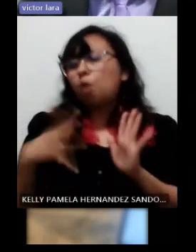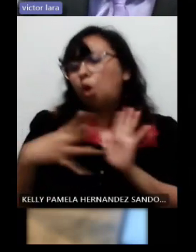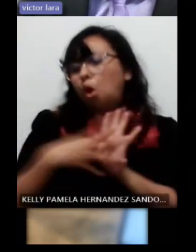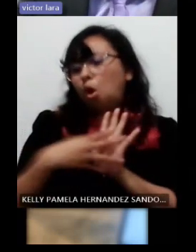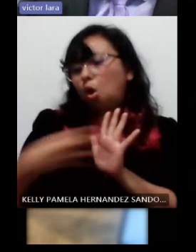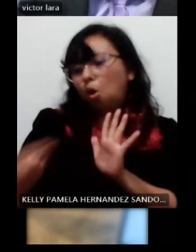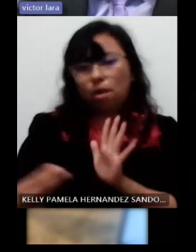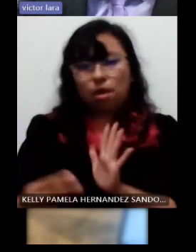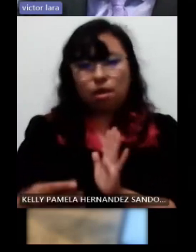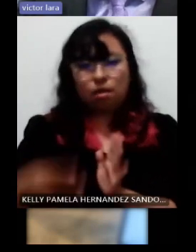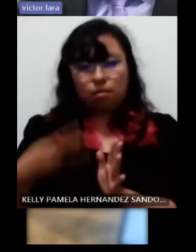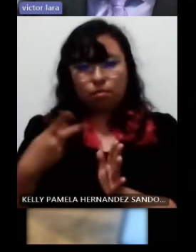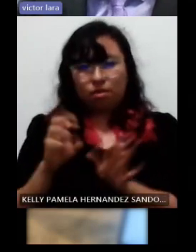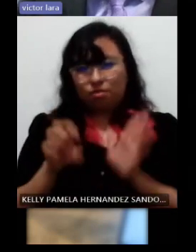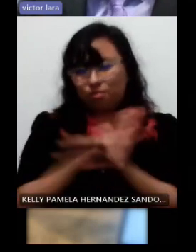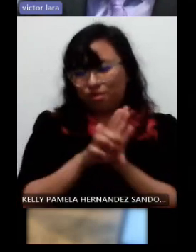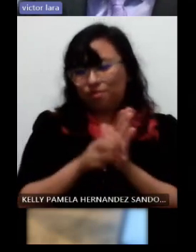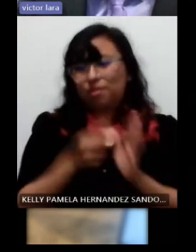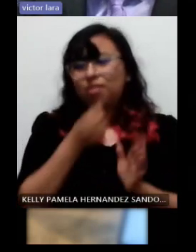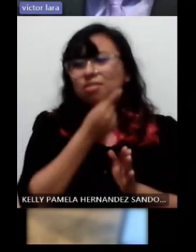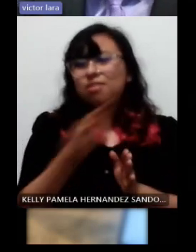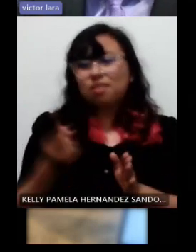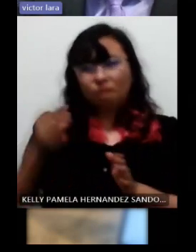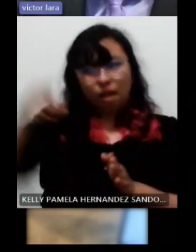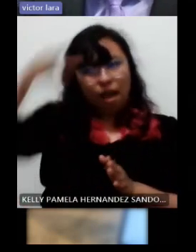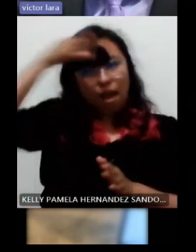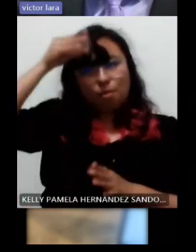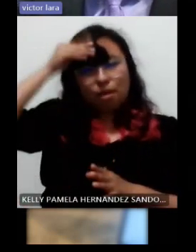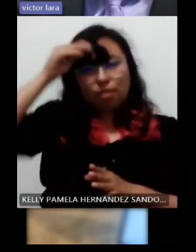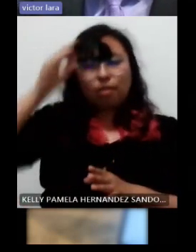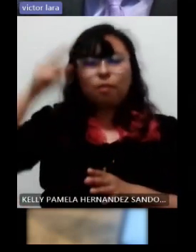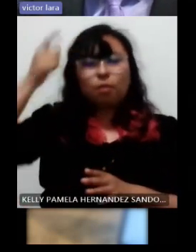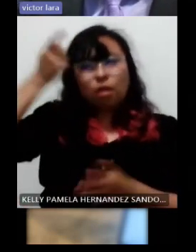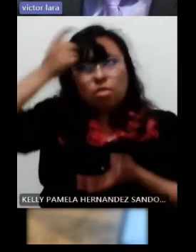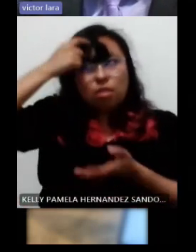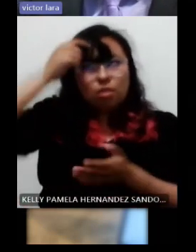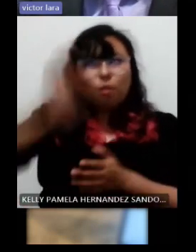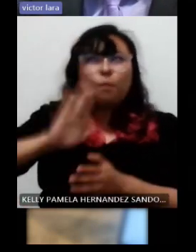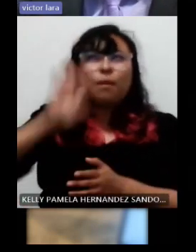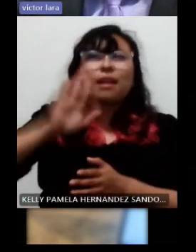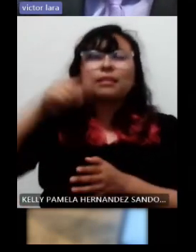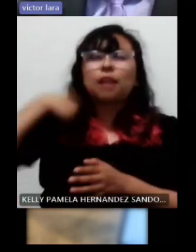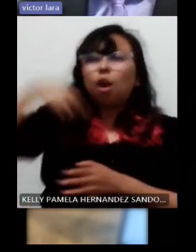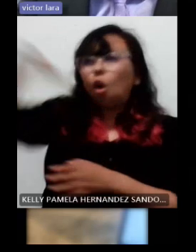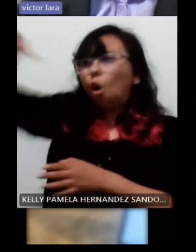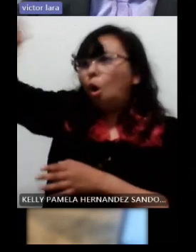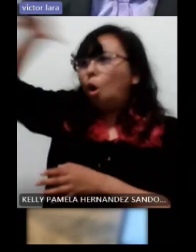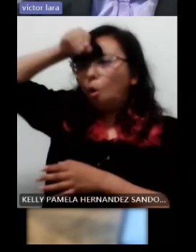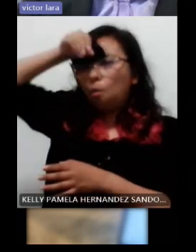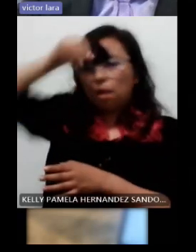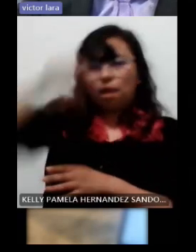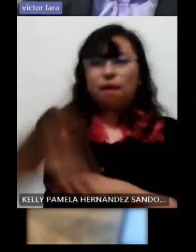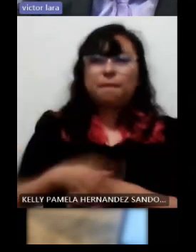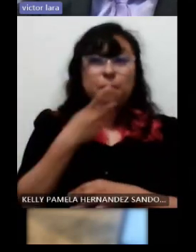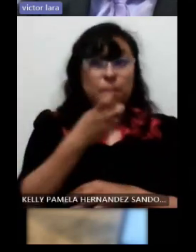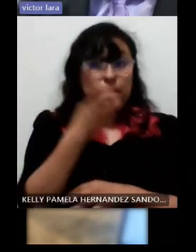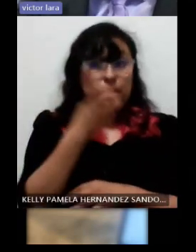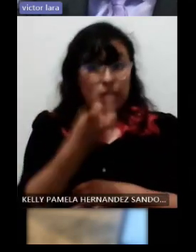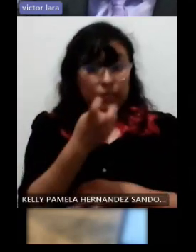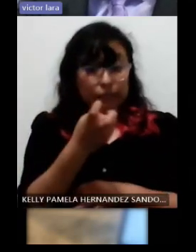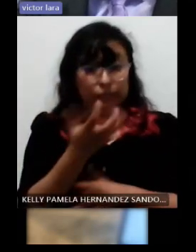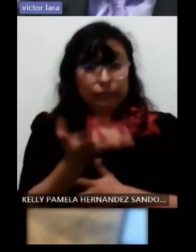atenden a imitar gracias a las células espejos entonces, eso hace que la persona